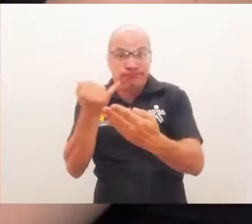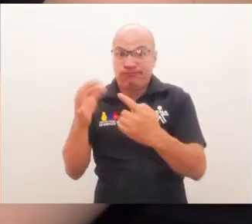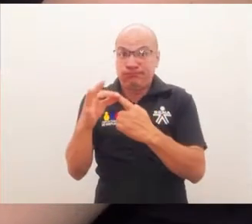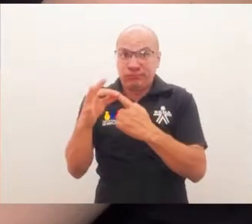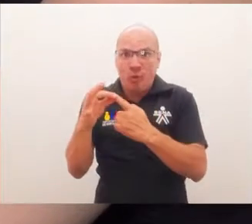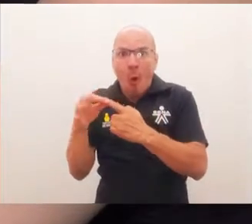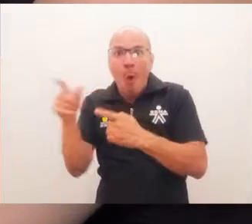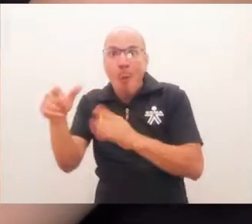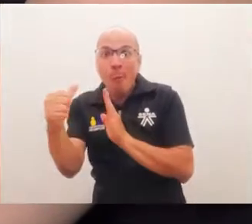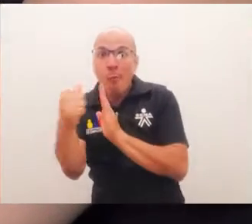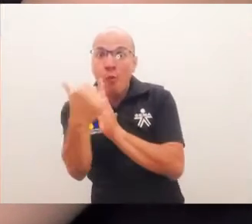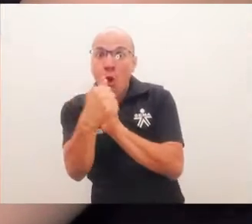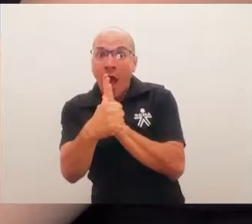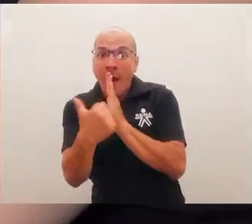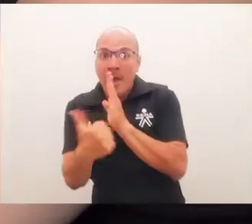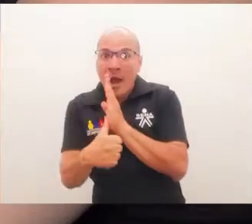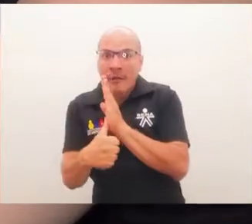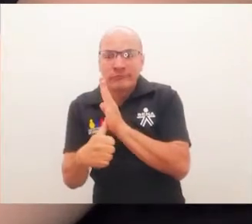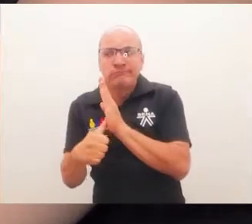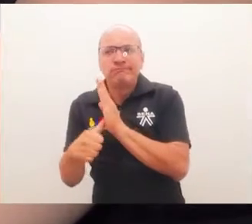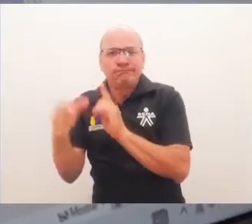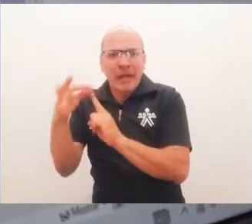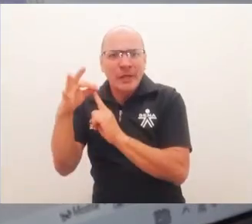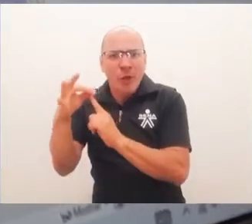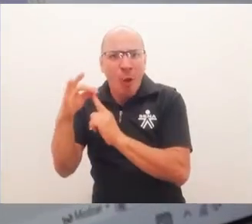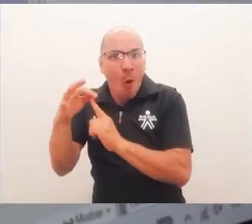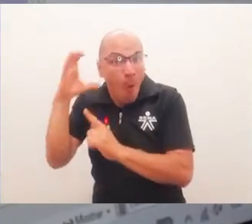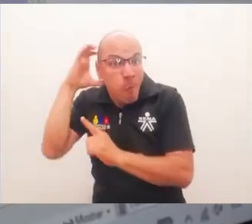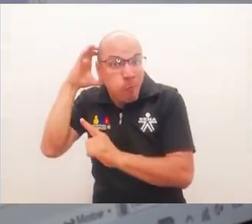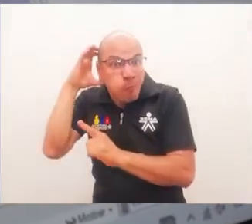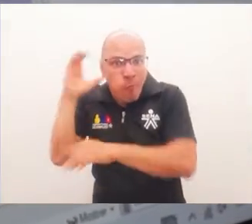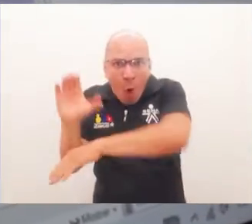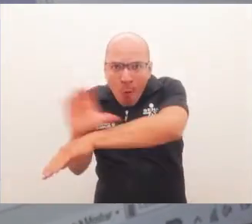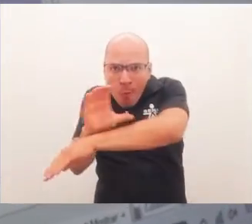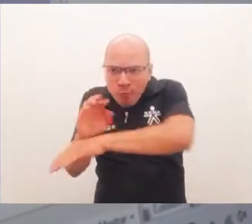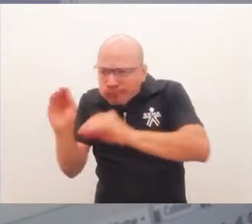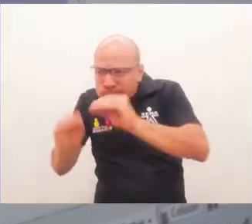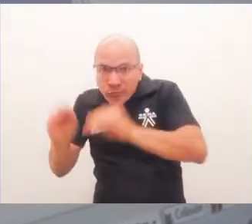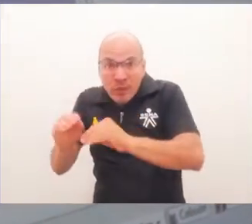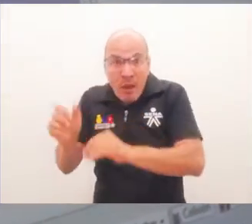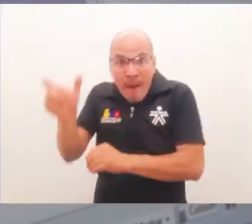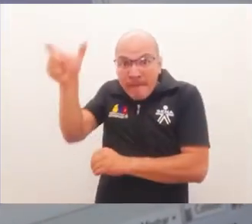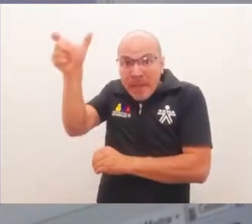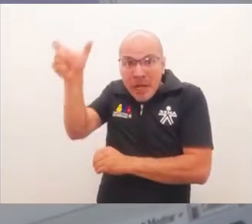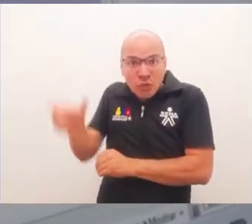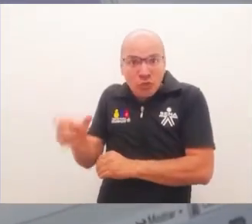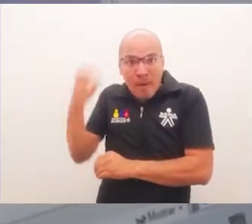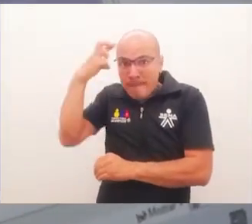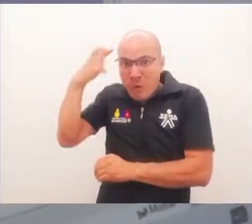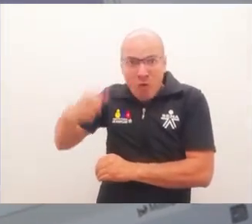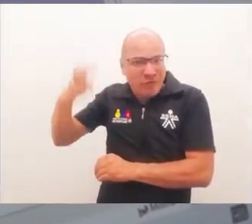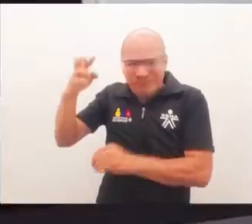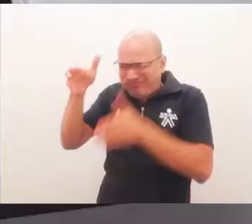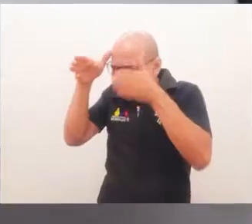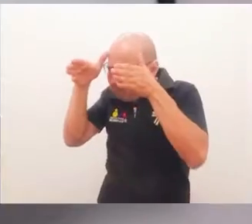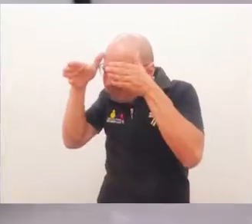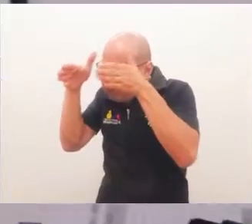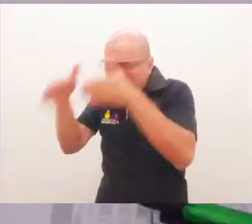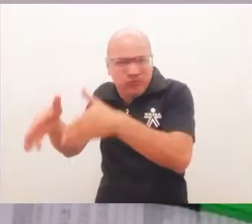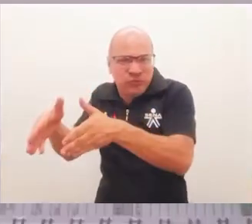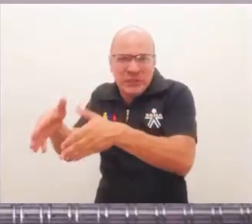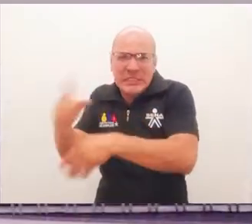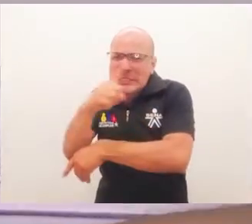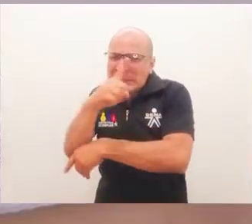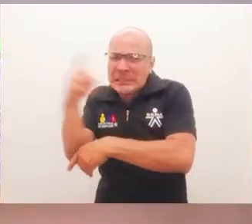un programa, un software especializado para poderlo desarrollar. Tenemos un profesional que se dedica plenamente para